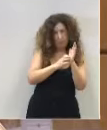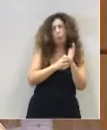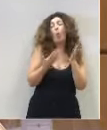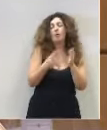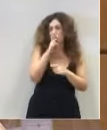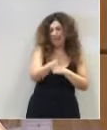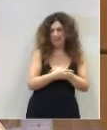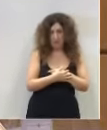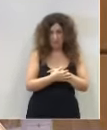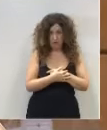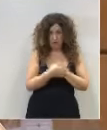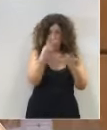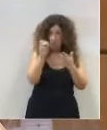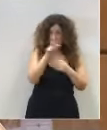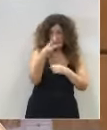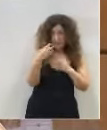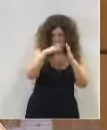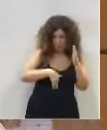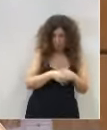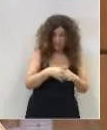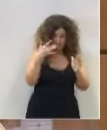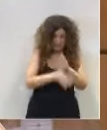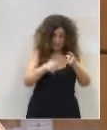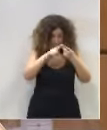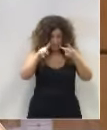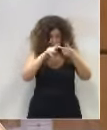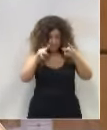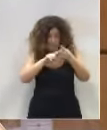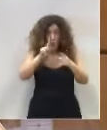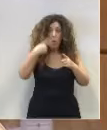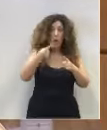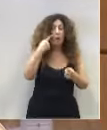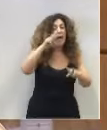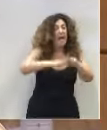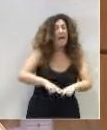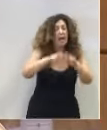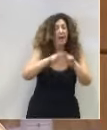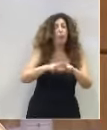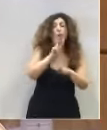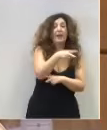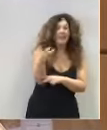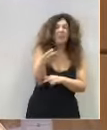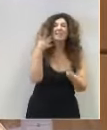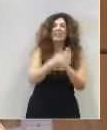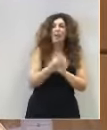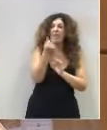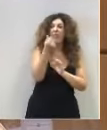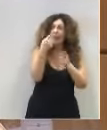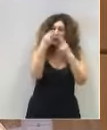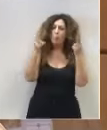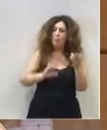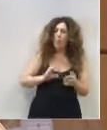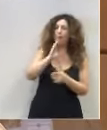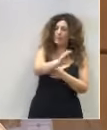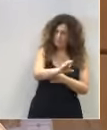RETA. Pensamos que, con todos estos elementos, cuando evaluamos los resultados, esto es dinero público indirectamente que se pone encima de la